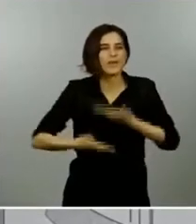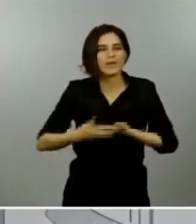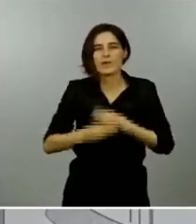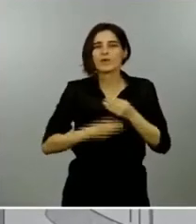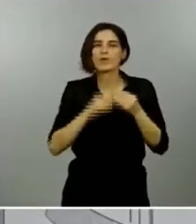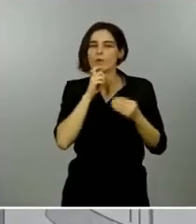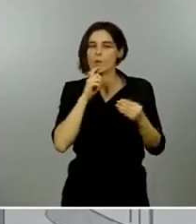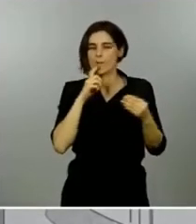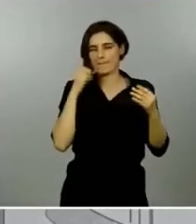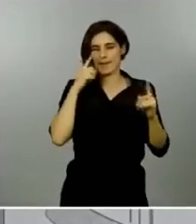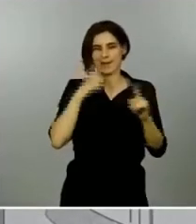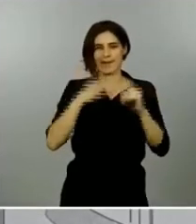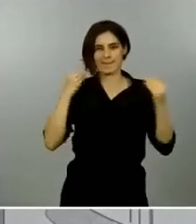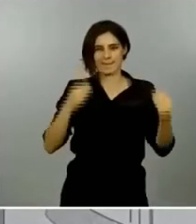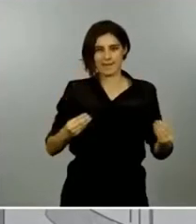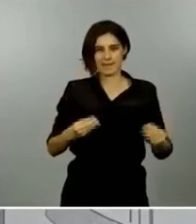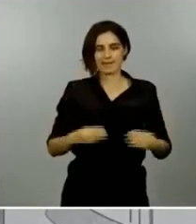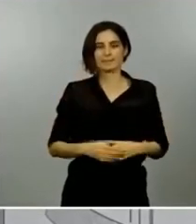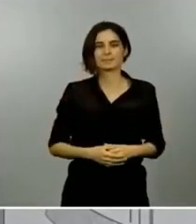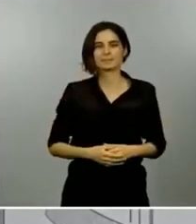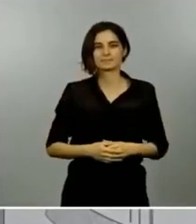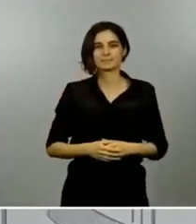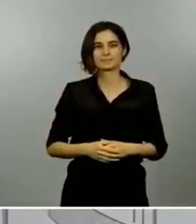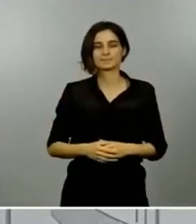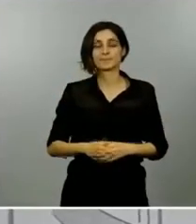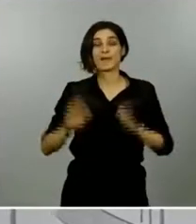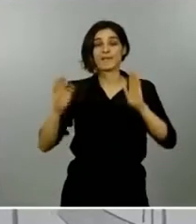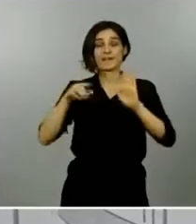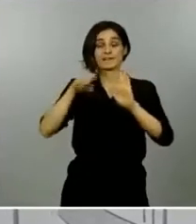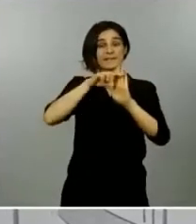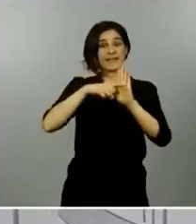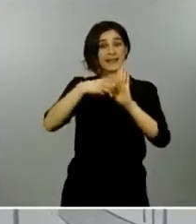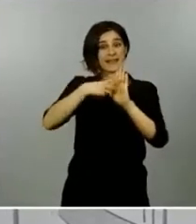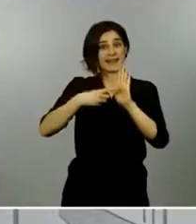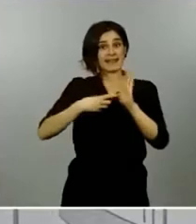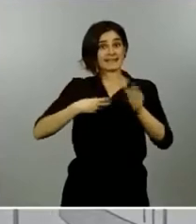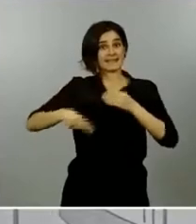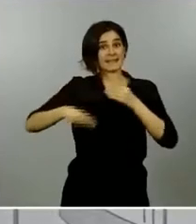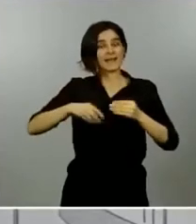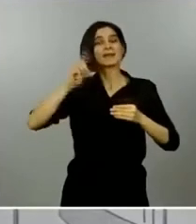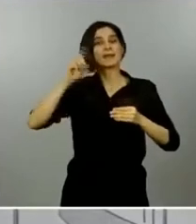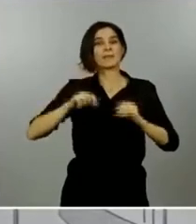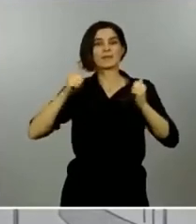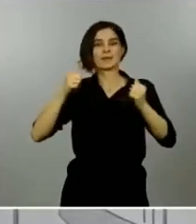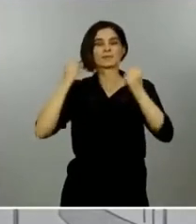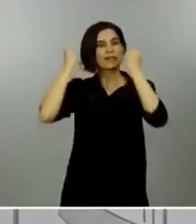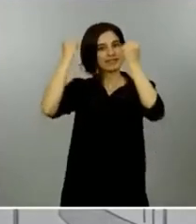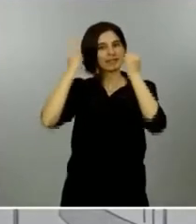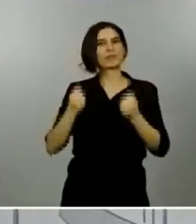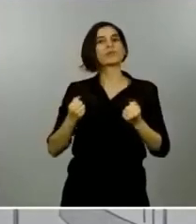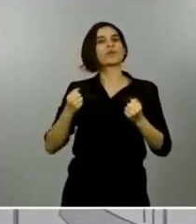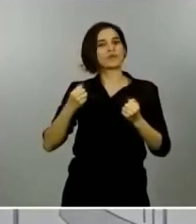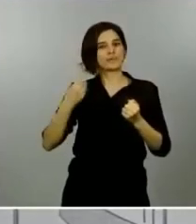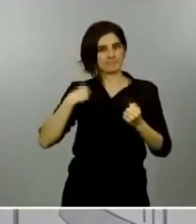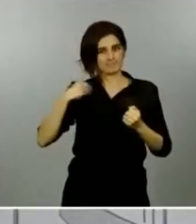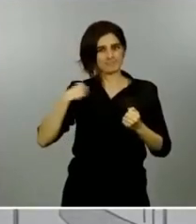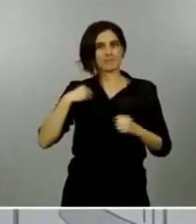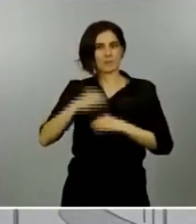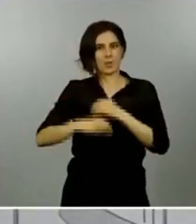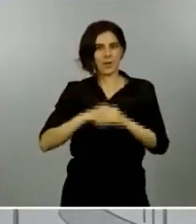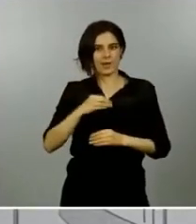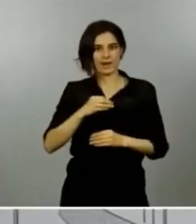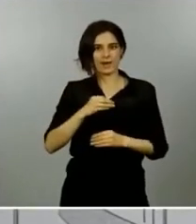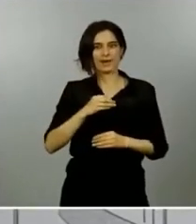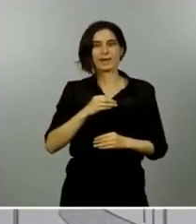en la desescalada vamos a avanzar también en una desescalada institucional porque los mecanismos excepcionales deberán